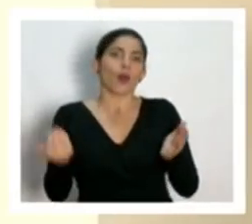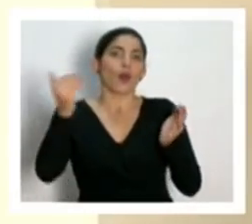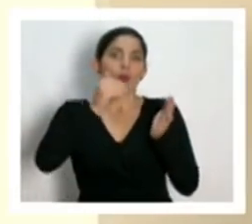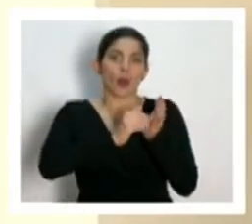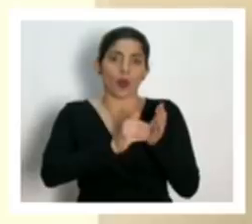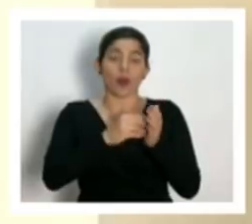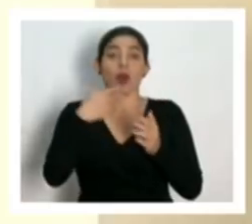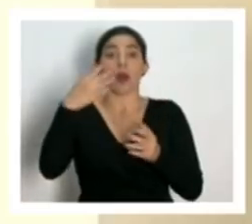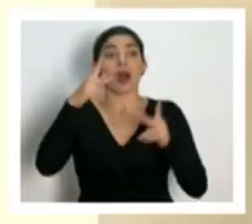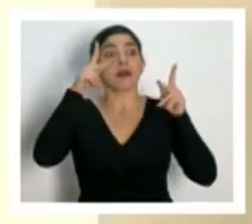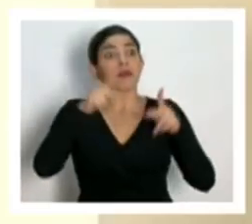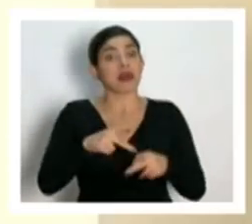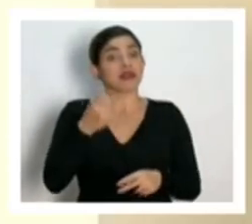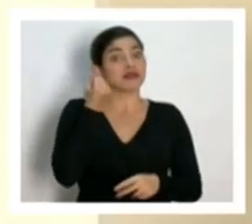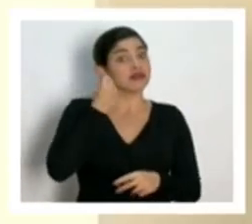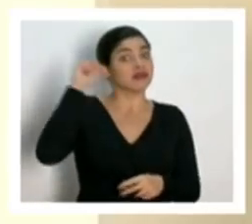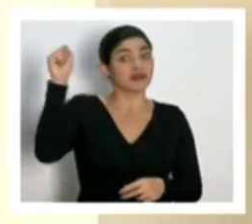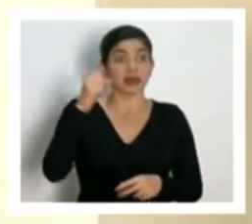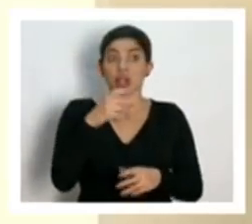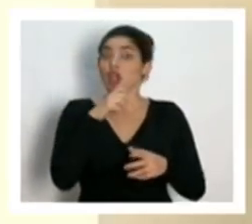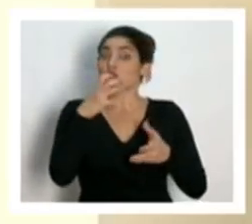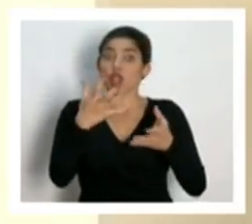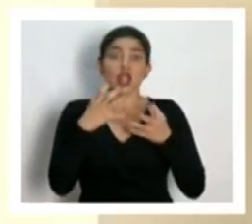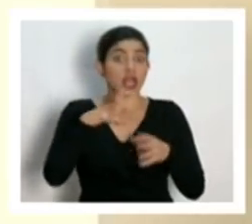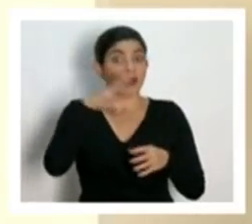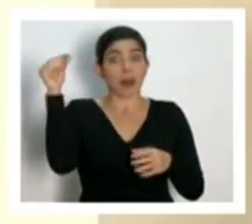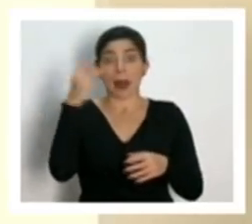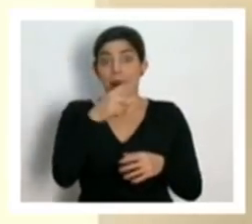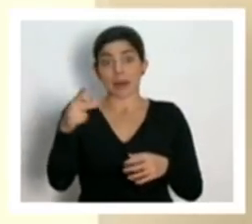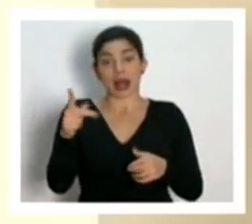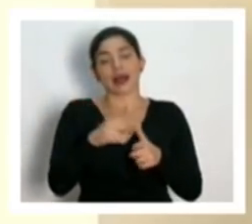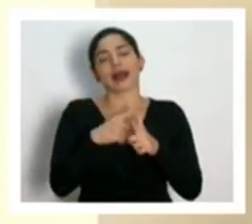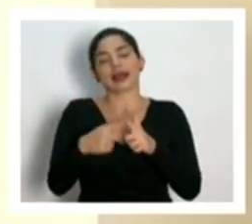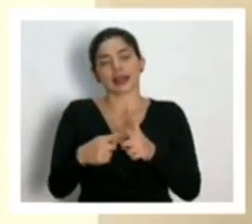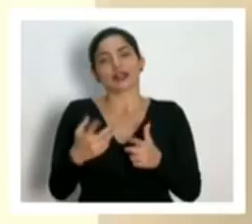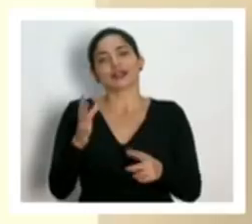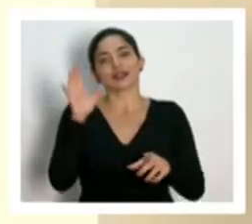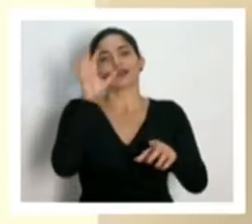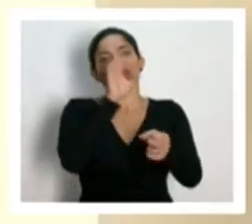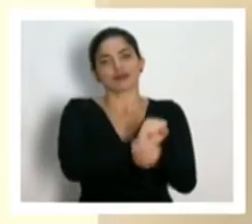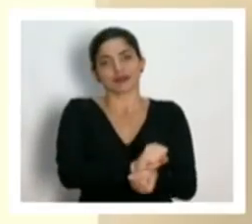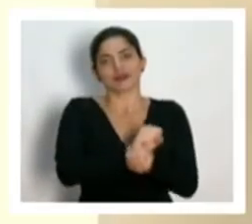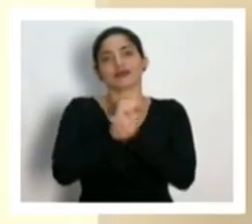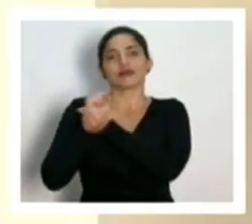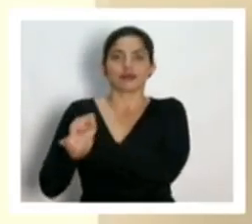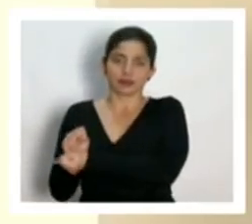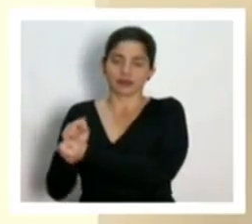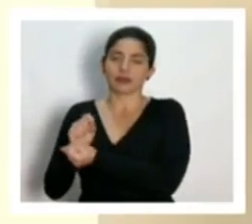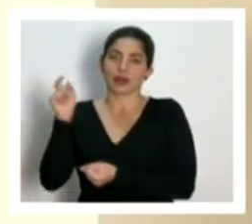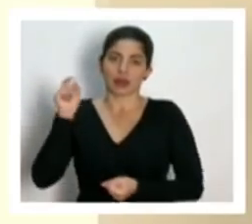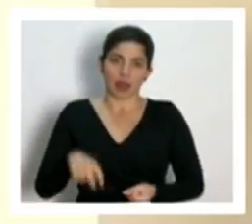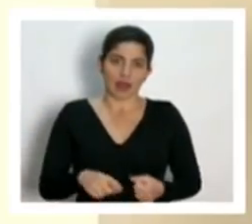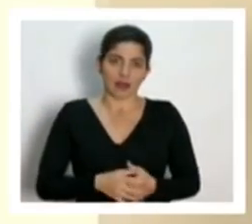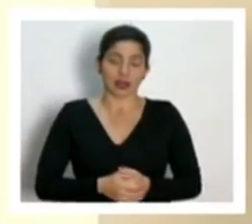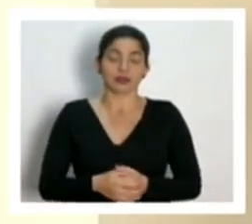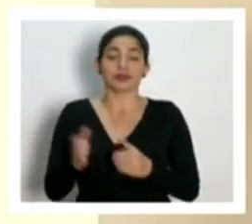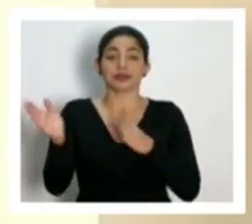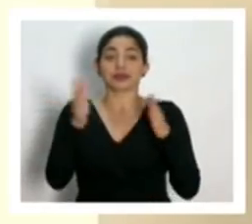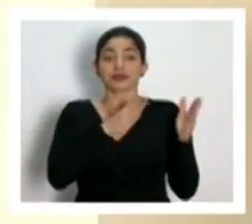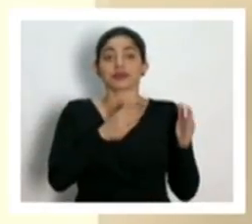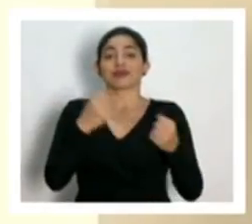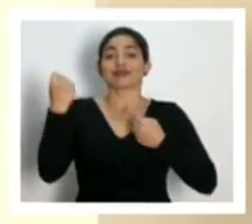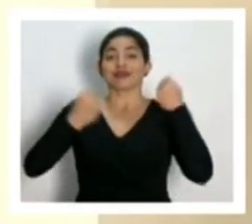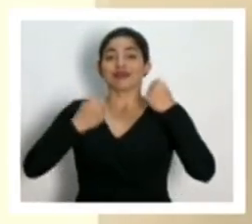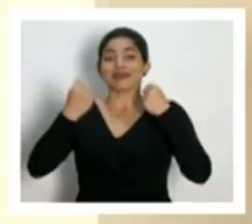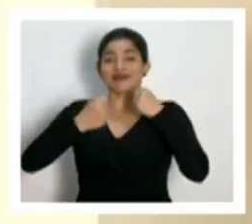momento que ocurra pues se tomarán las medidas correspondientes como la apertura de un proceso penal. En el tema de la restricción